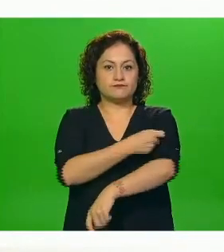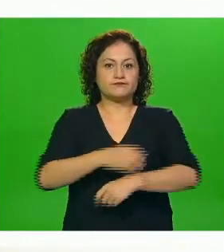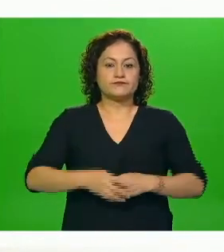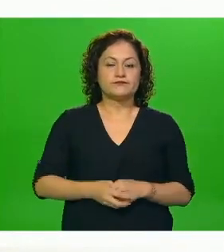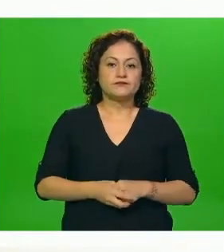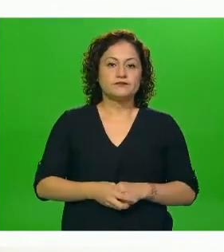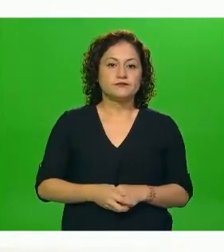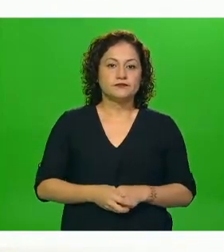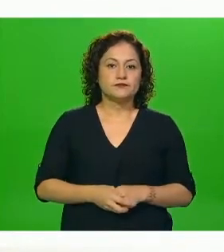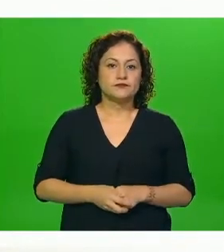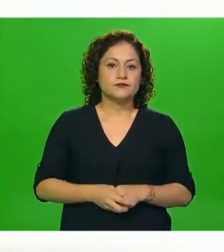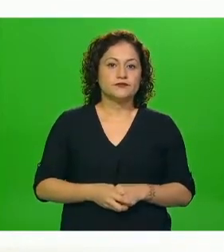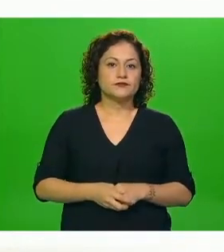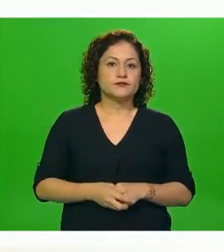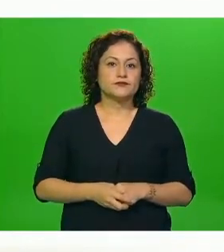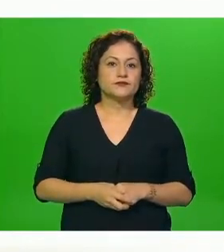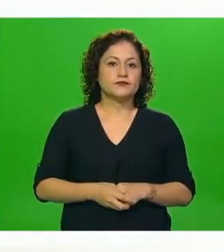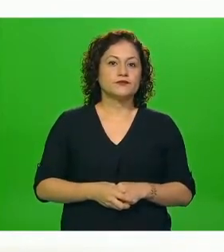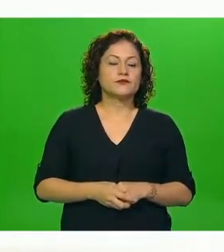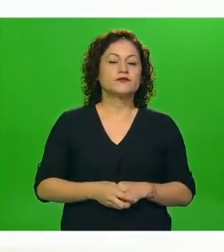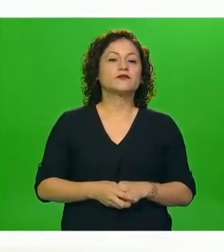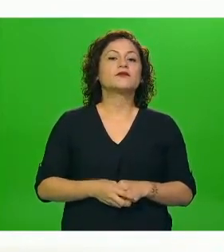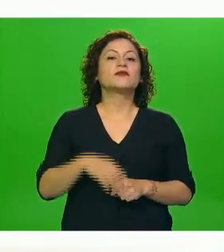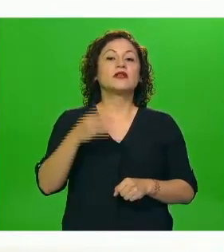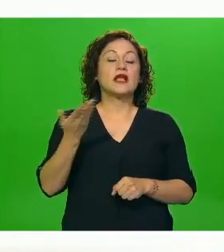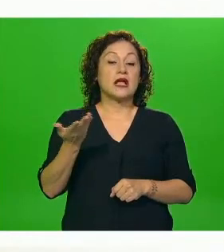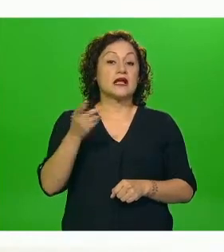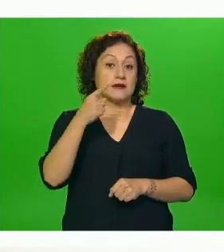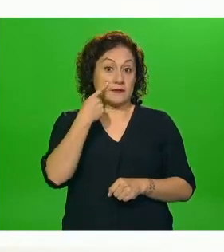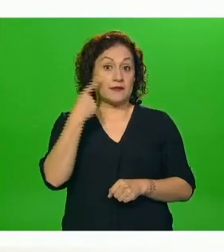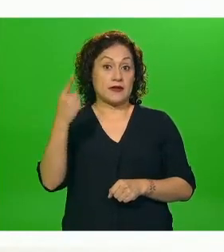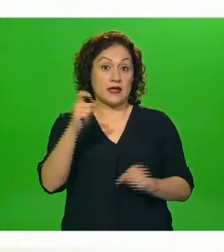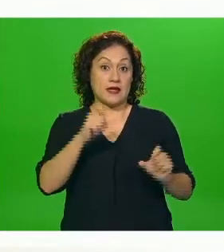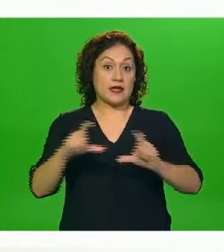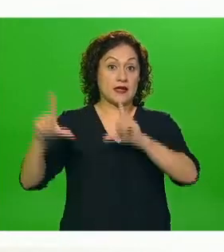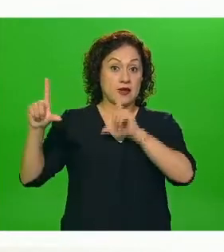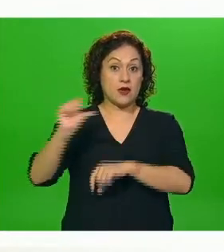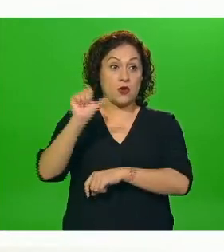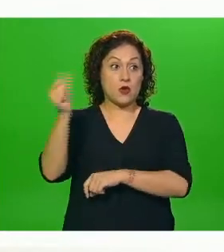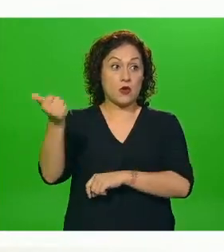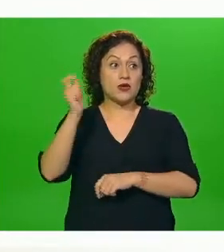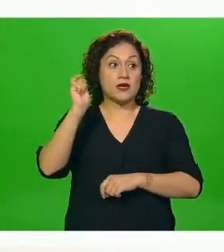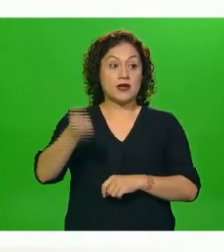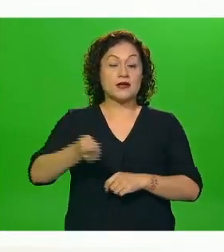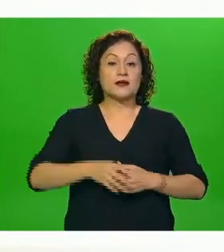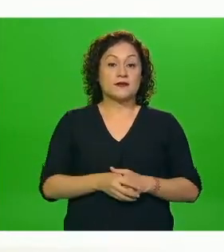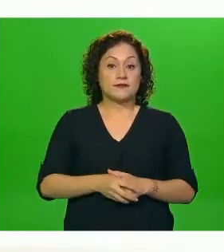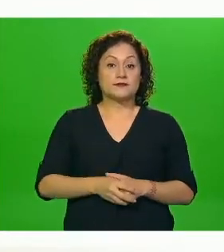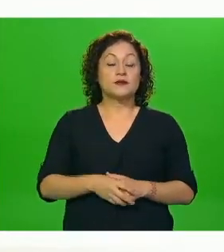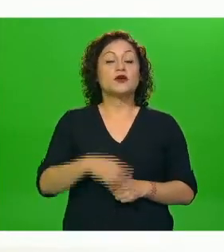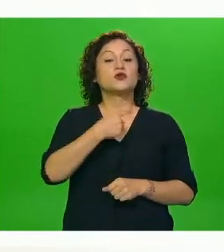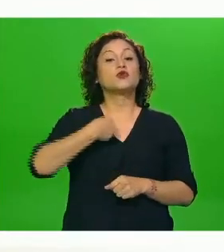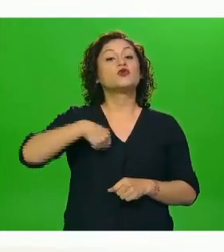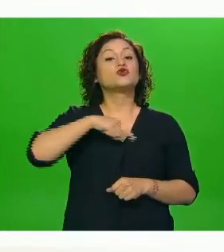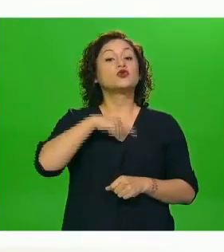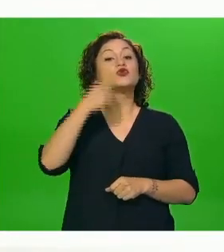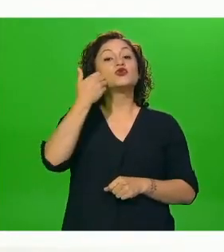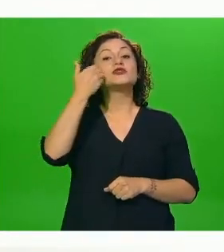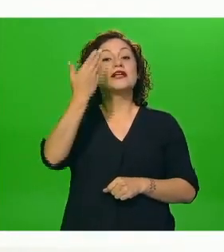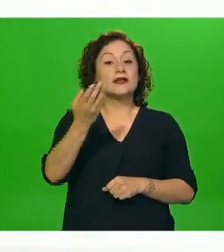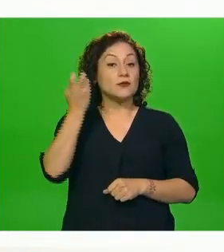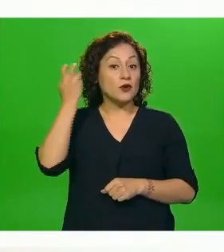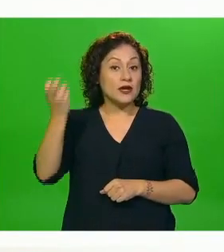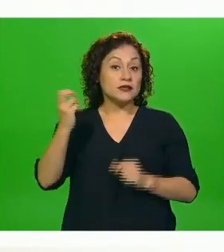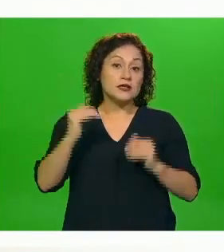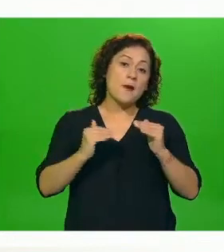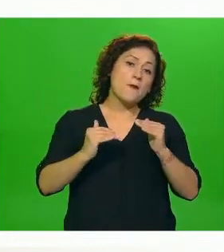vacuna si vemos de hecho la siguiente diapositiva aquí tenemos esta curva que si es la que queremos que todos los días se incremente que